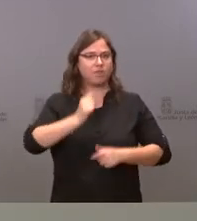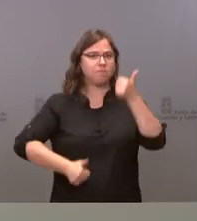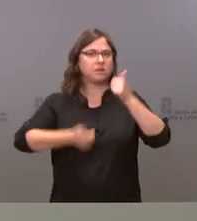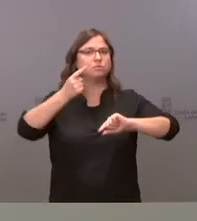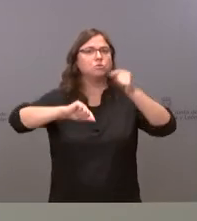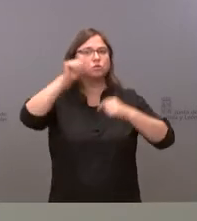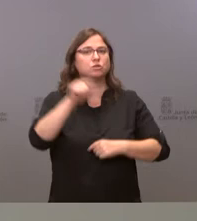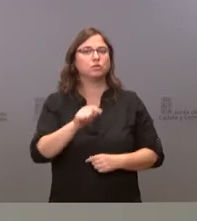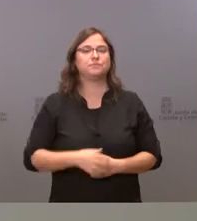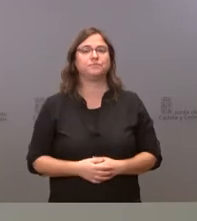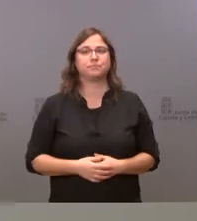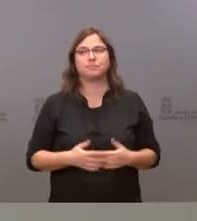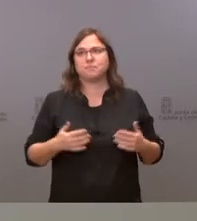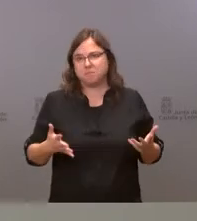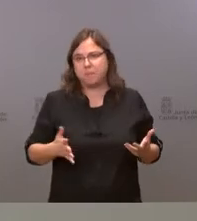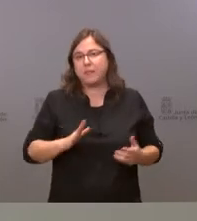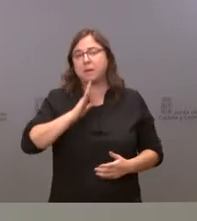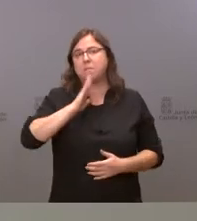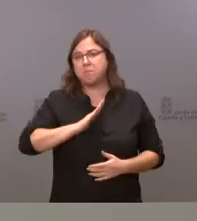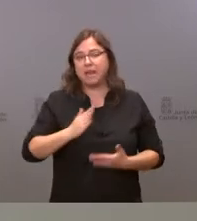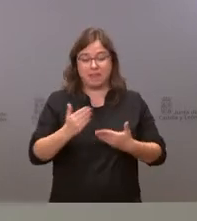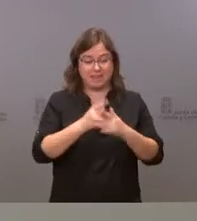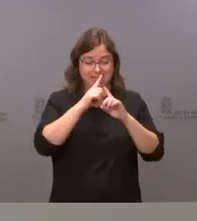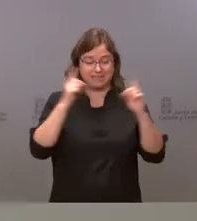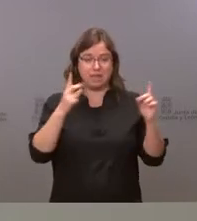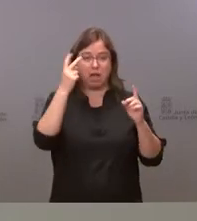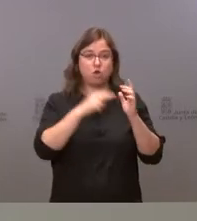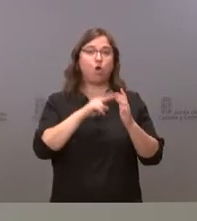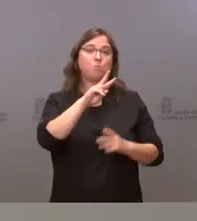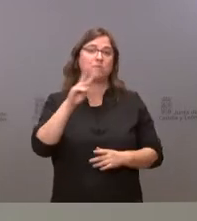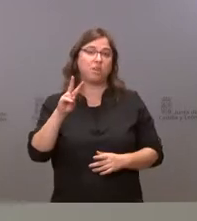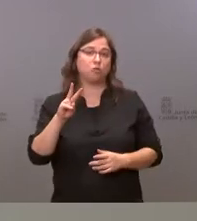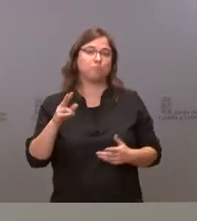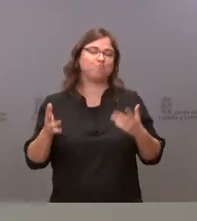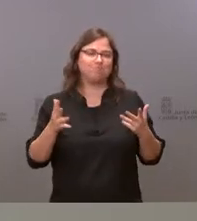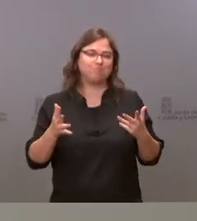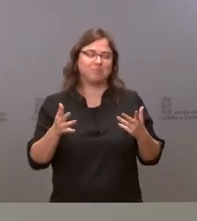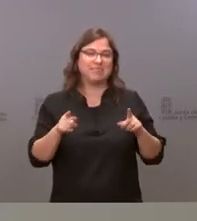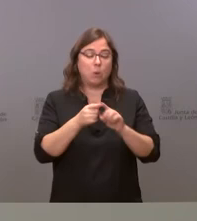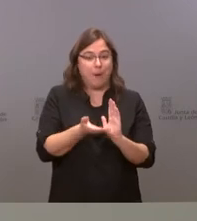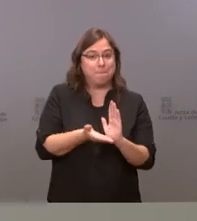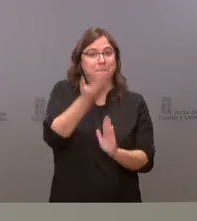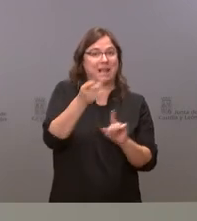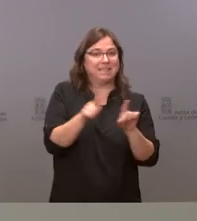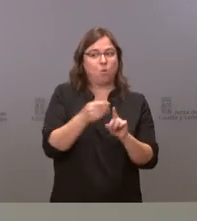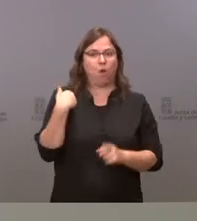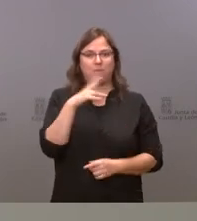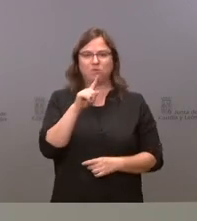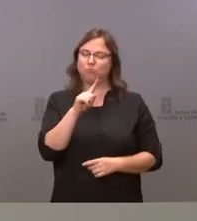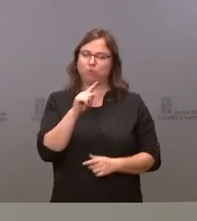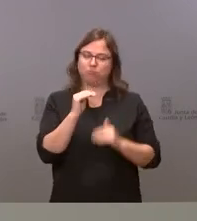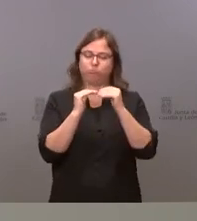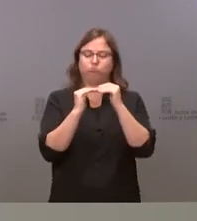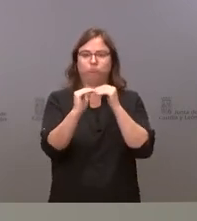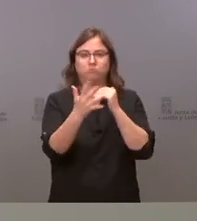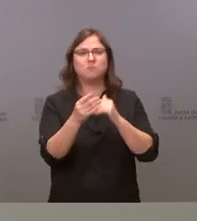Pues lógicamente todo hace pensar que el presupuesto en este año 2022 no crecerá tanto como creció en el año 21 pero sí